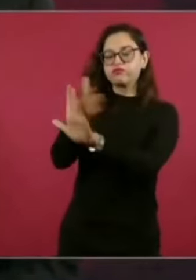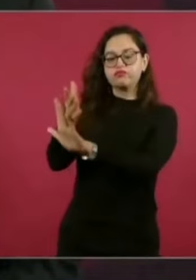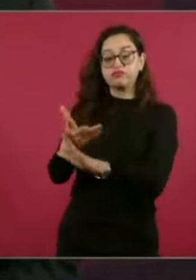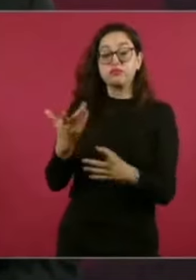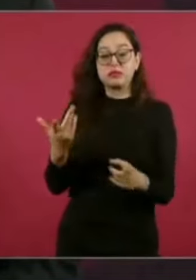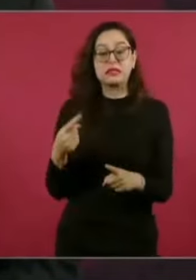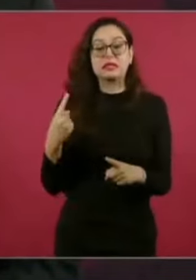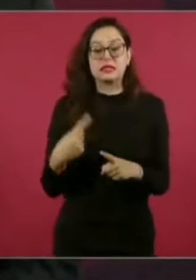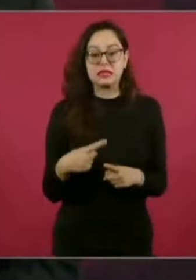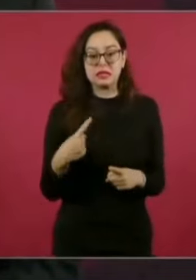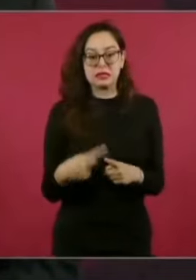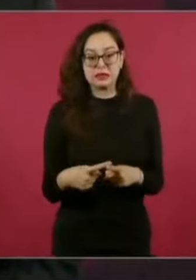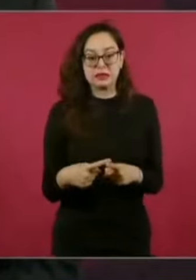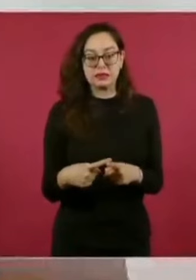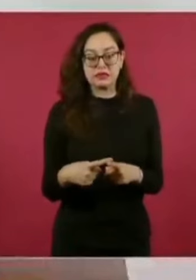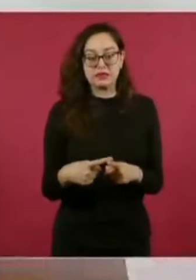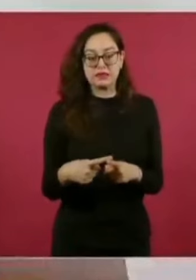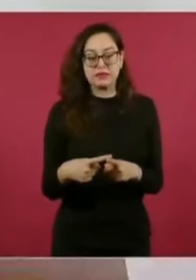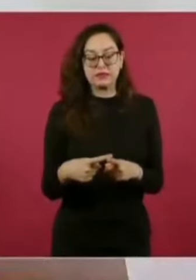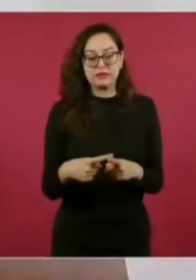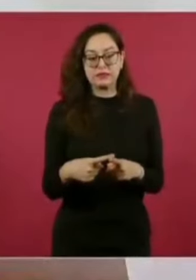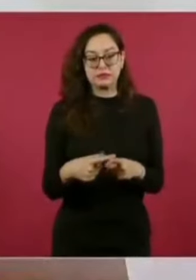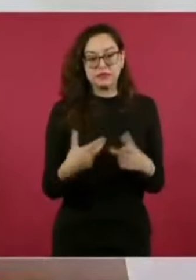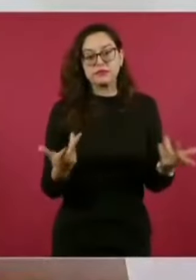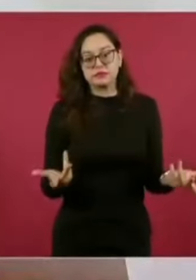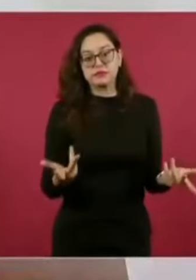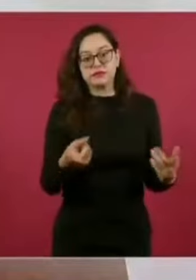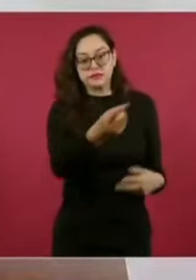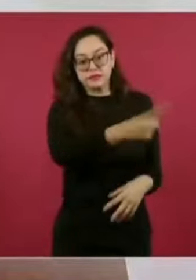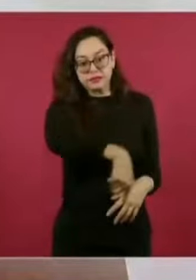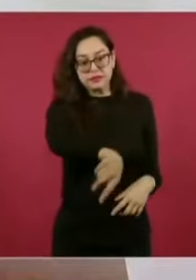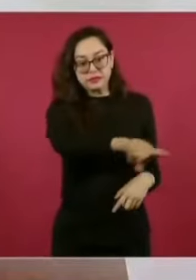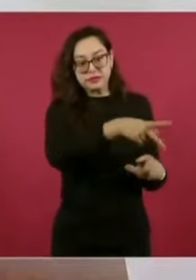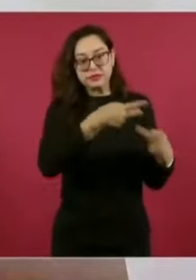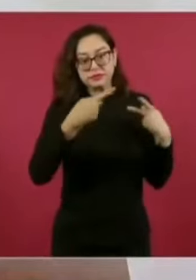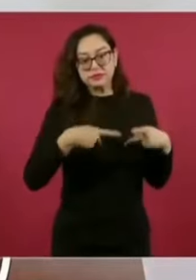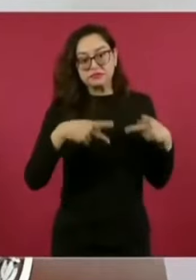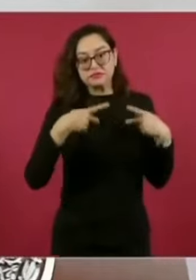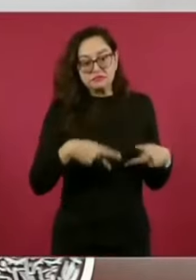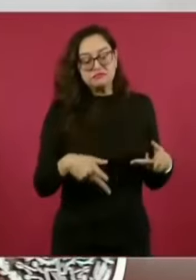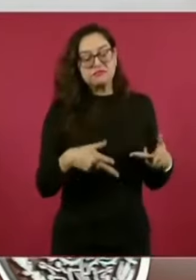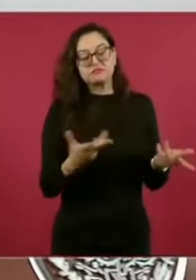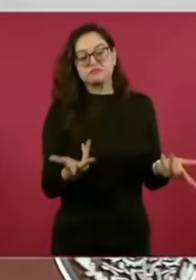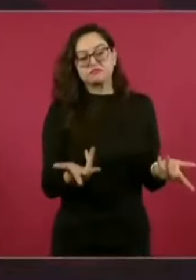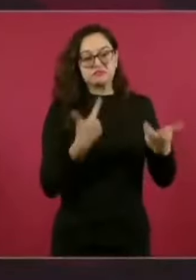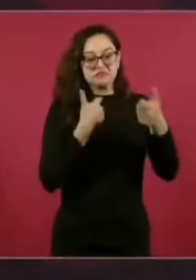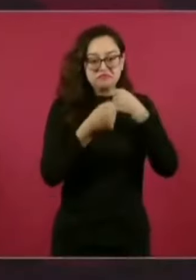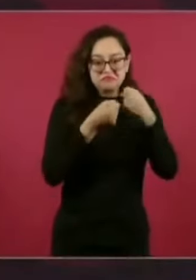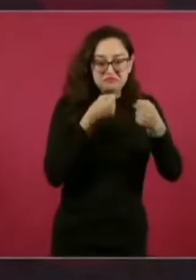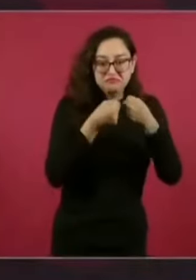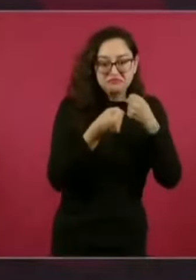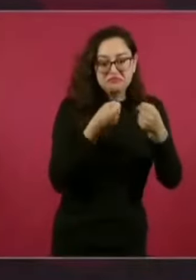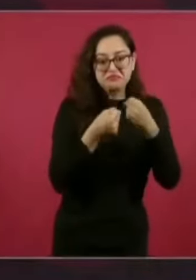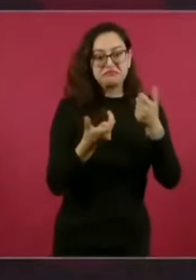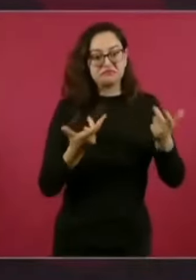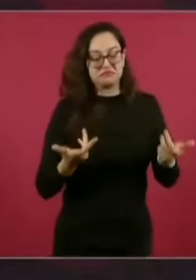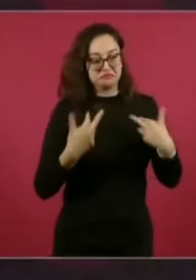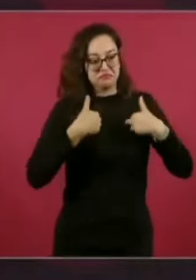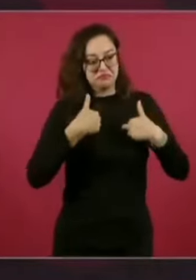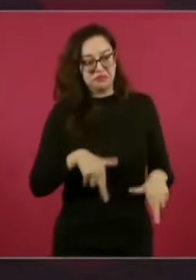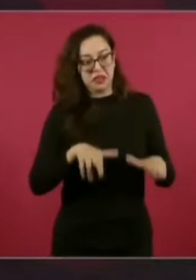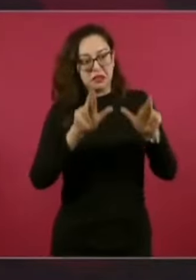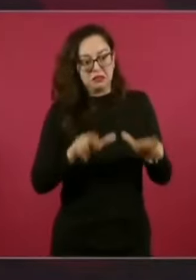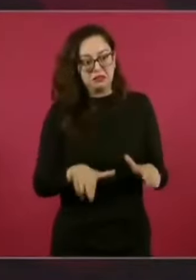a sus voceros